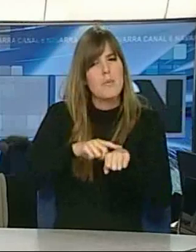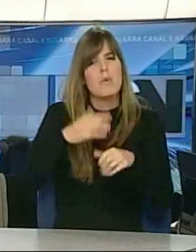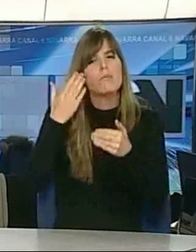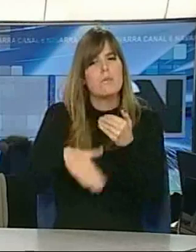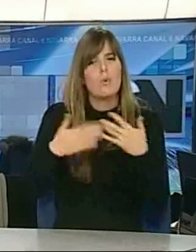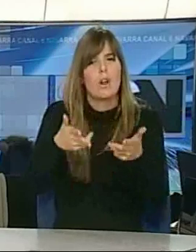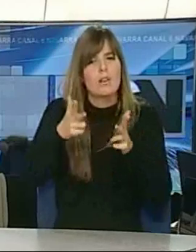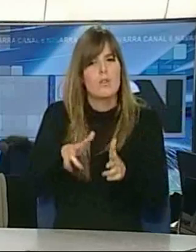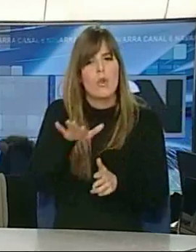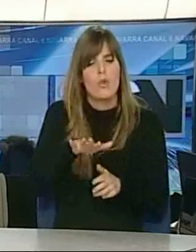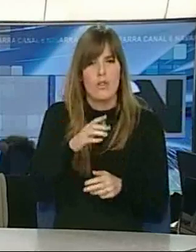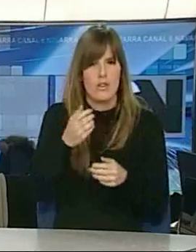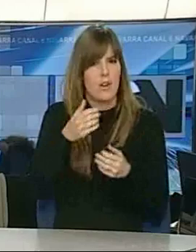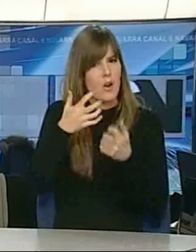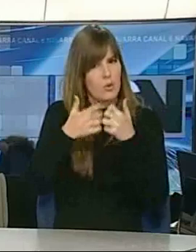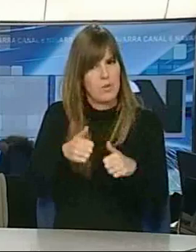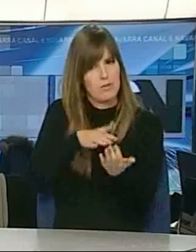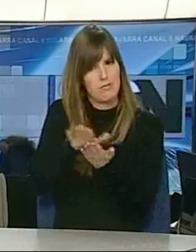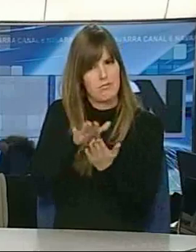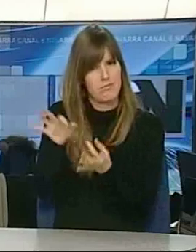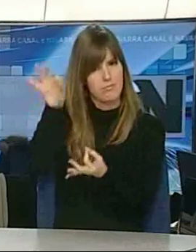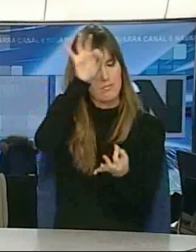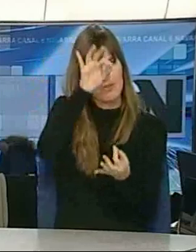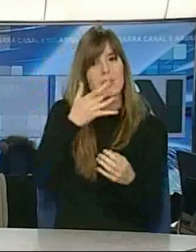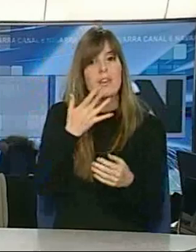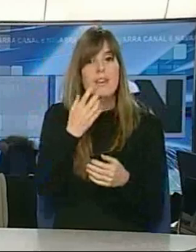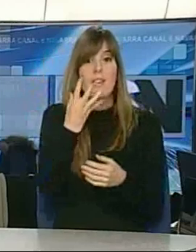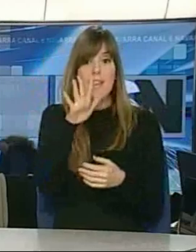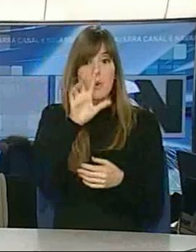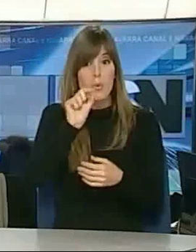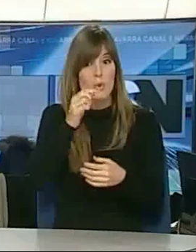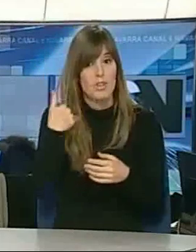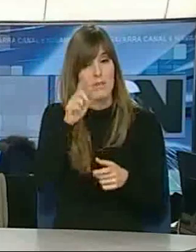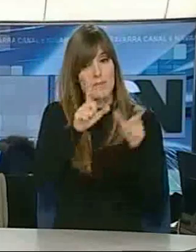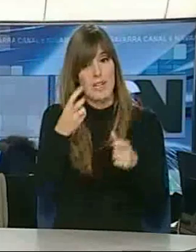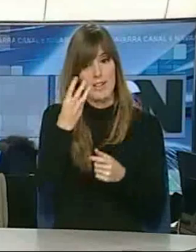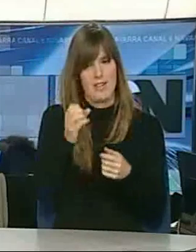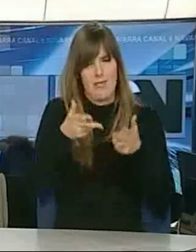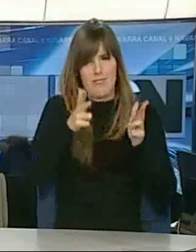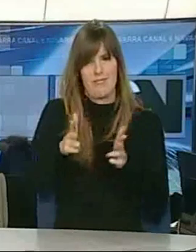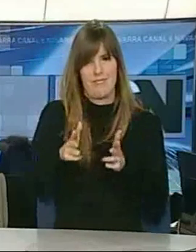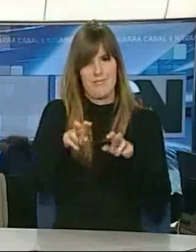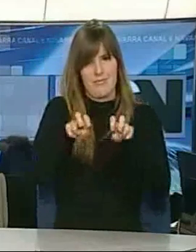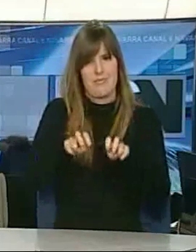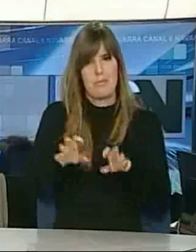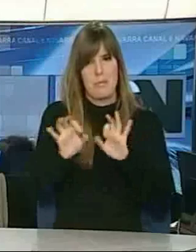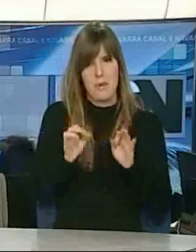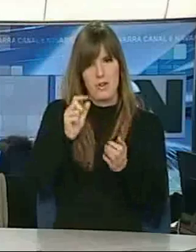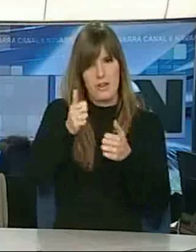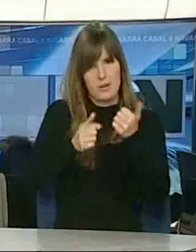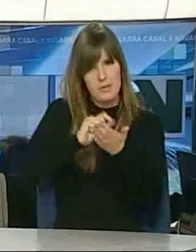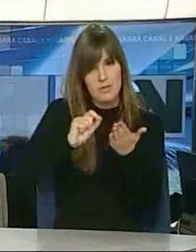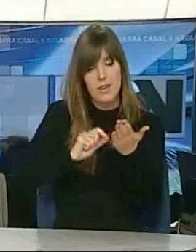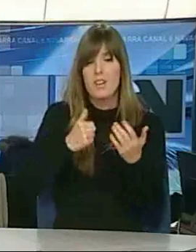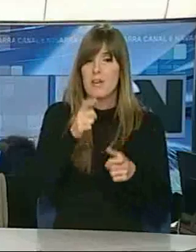asiento que debe ocupar en el aula. En solo cinco minutos, la treintena de alumnos presentados estaban sentados realizando su examen. Esta convocatoria es menos